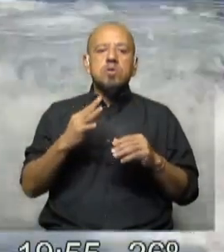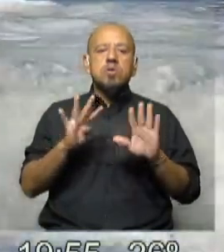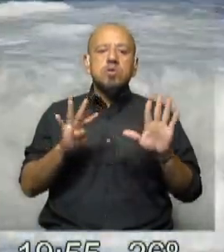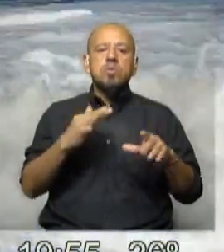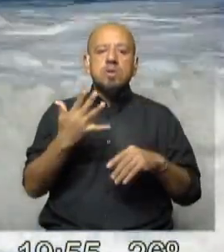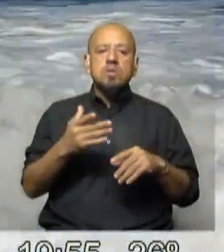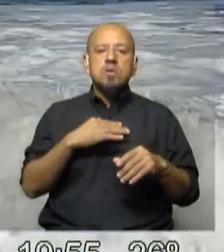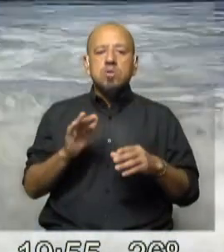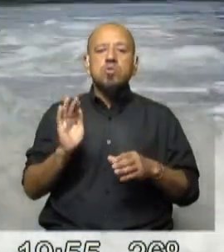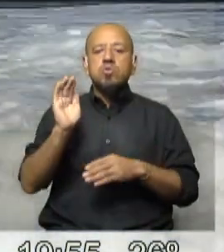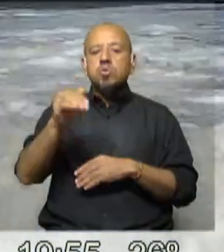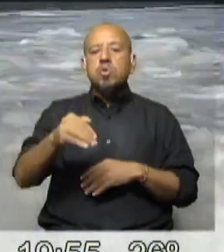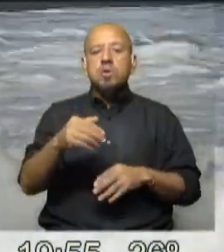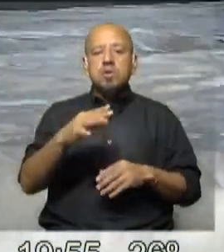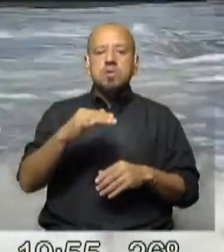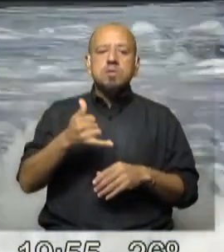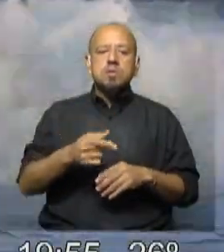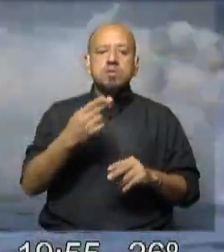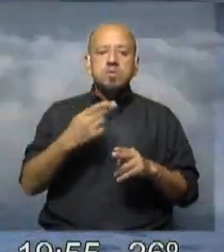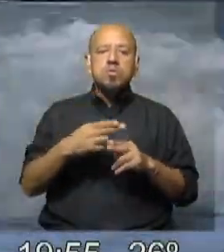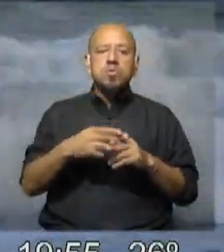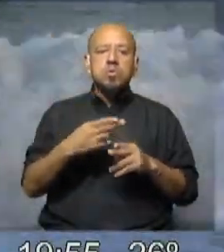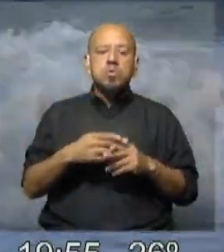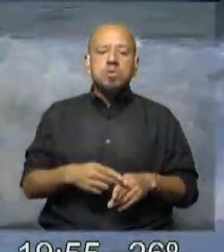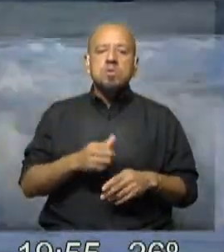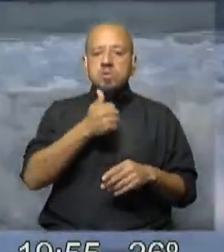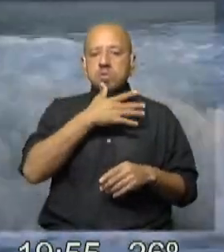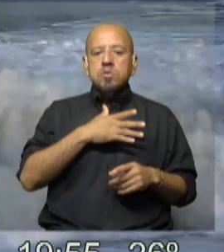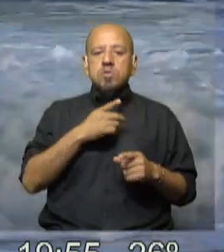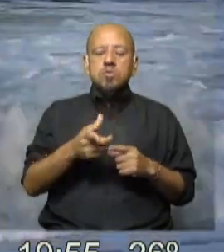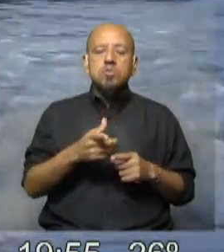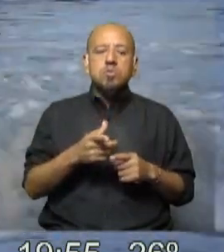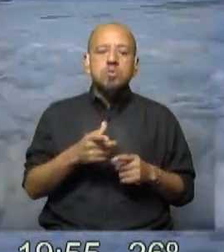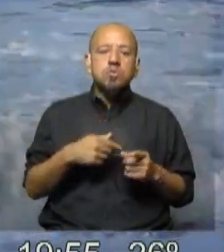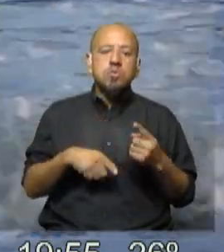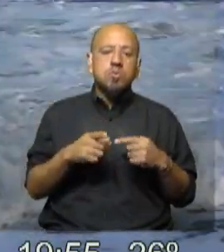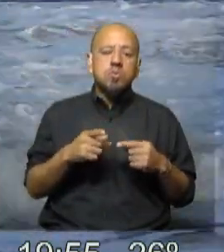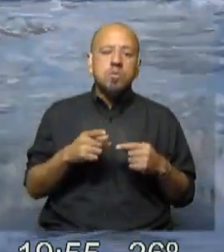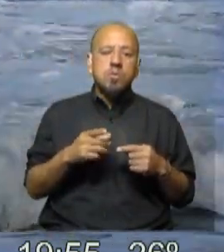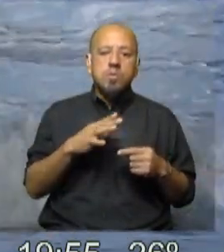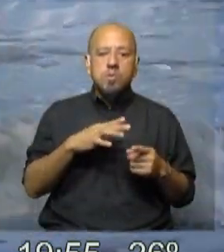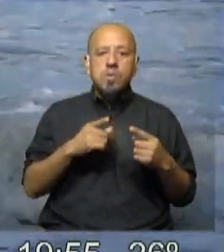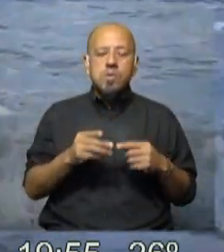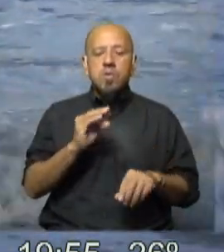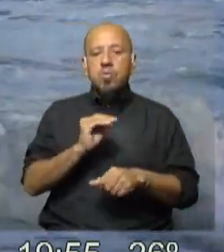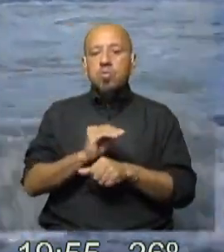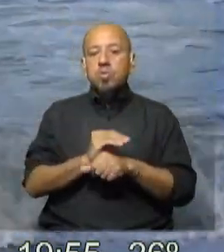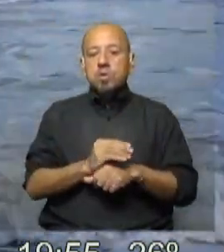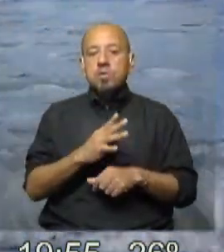icónicas que tienen su nombre, que tienen su valor histórico, que tienen su aporte y atributo cultural